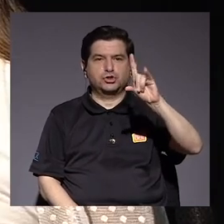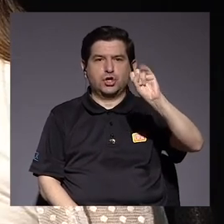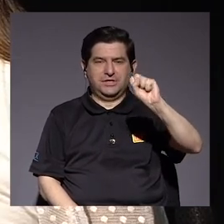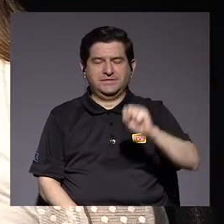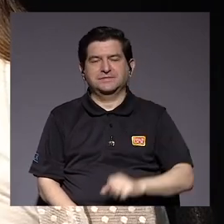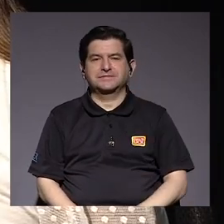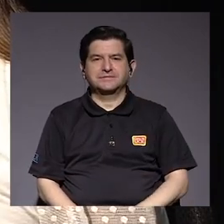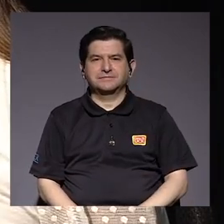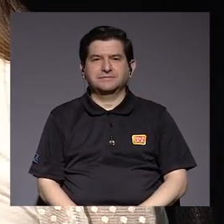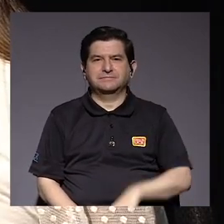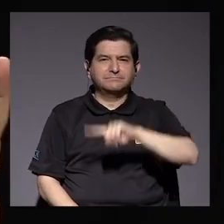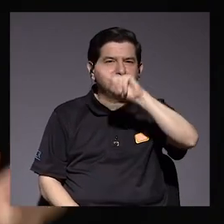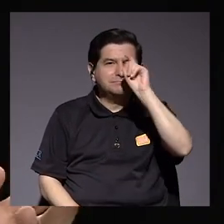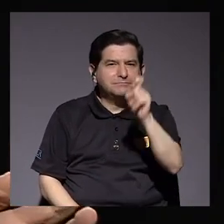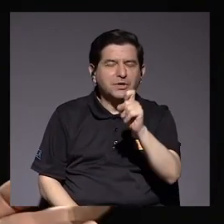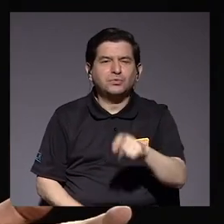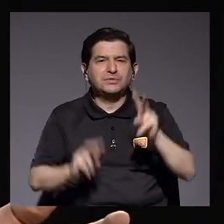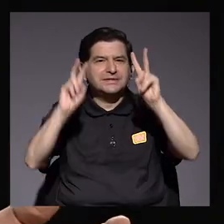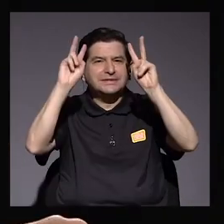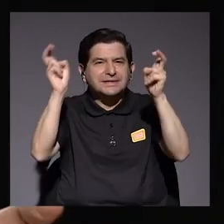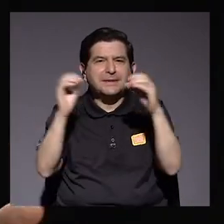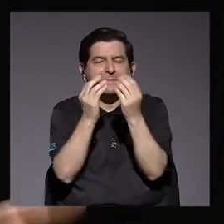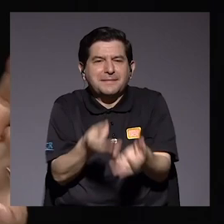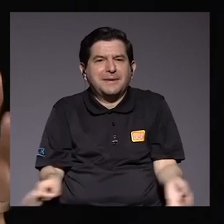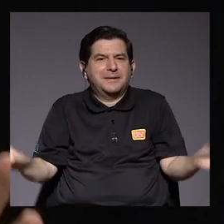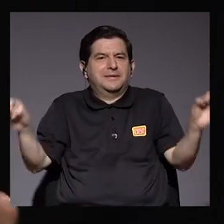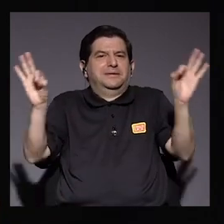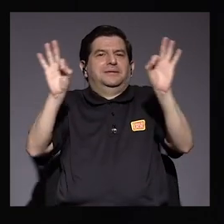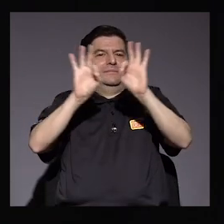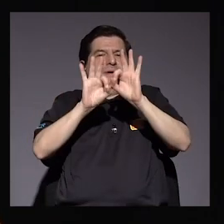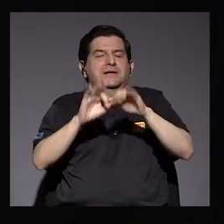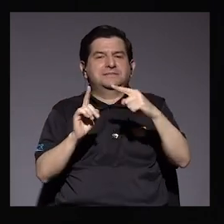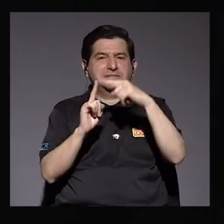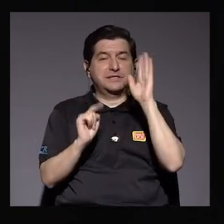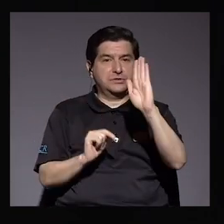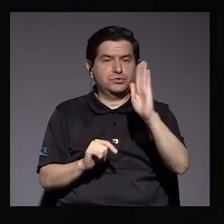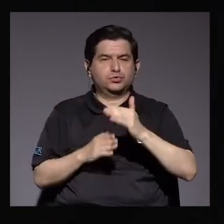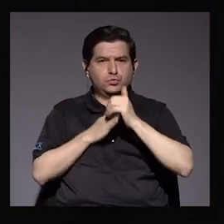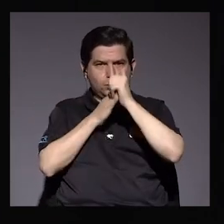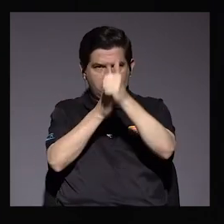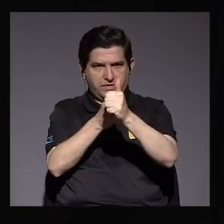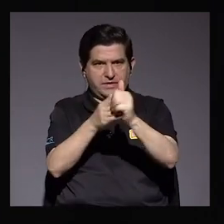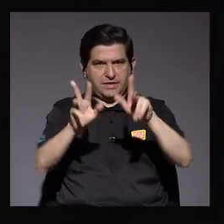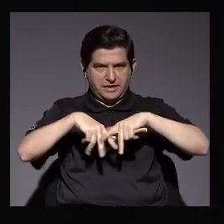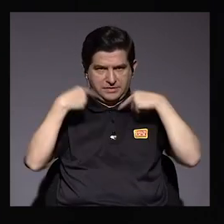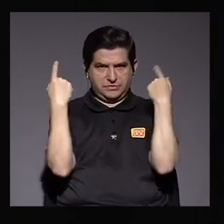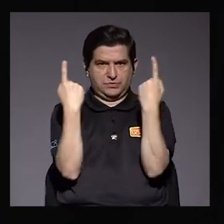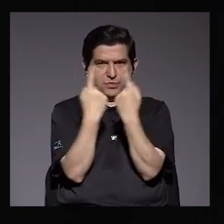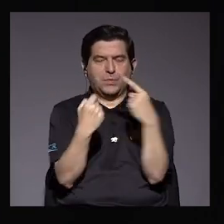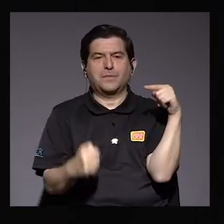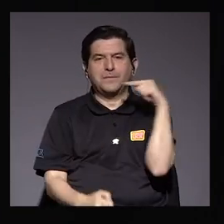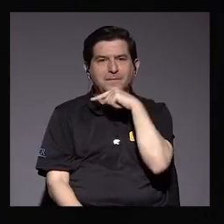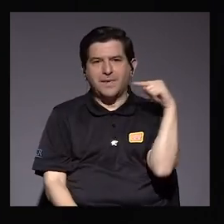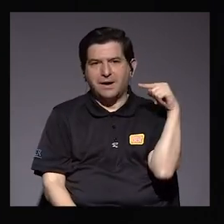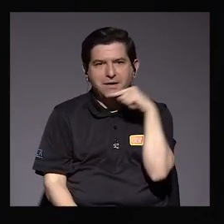Solís. Marina, ¿cuáles podrían ser los temas más importantes que desde su liderazgo en el Partido Unidad Social